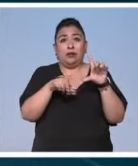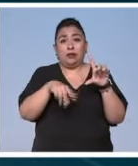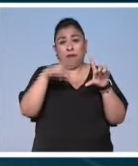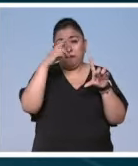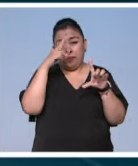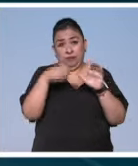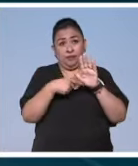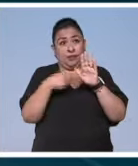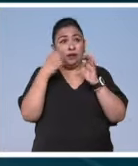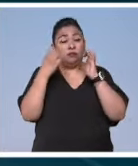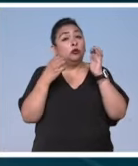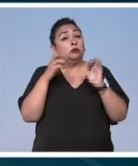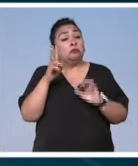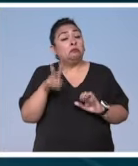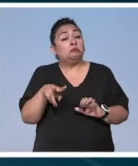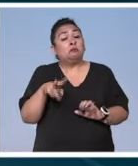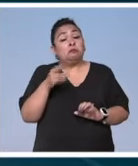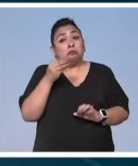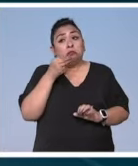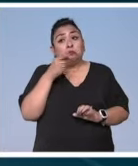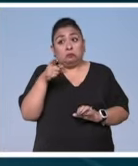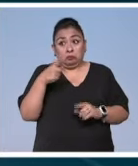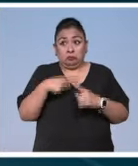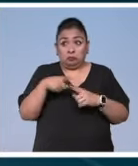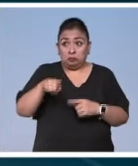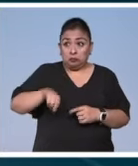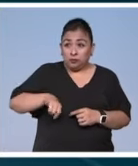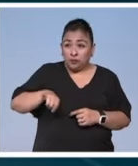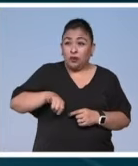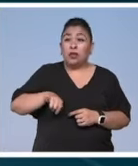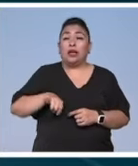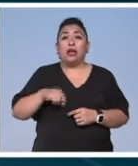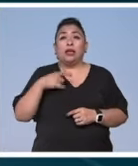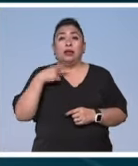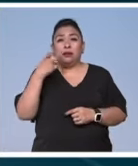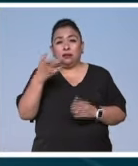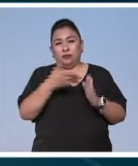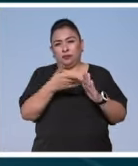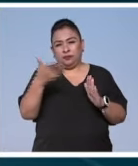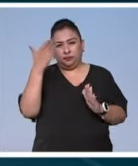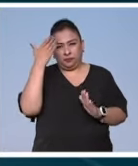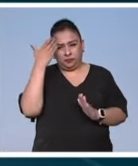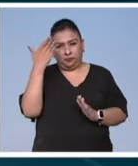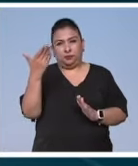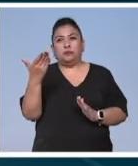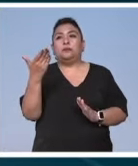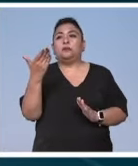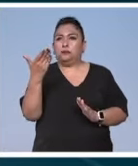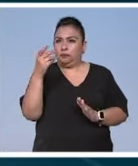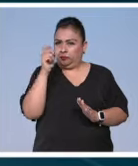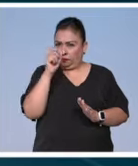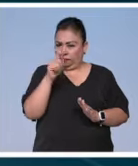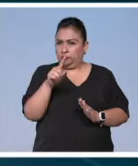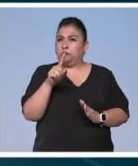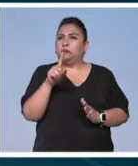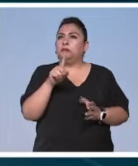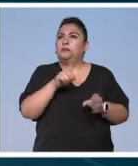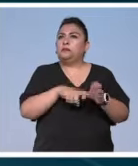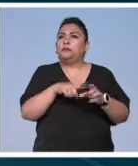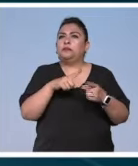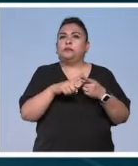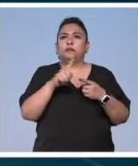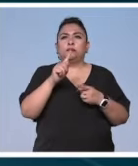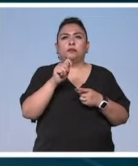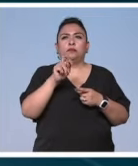Esta muestra pues vale la pena para quien les interesa esta época a la que también pertenece, por ejemplo,